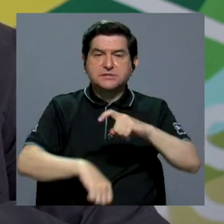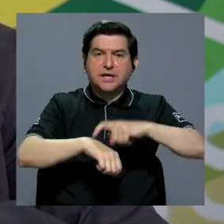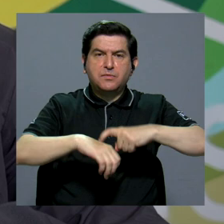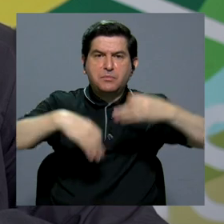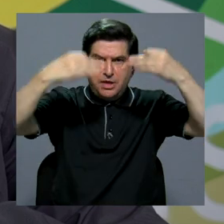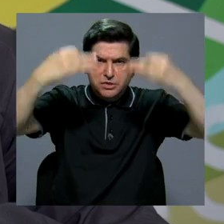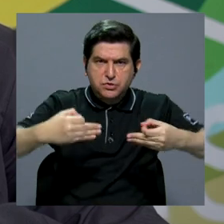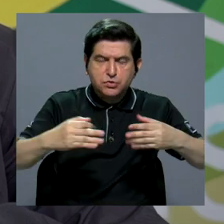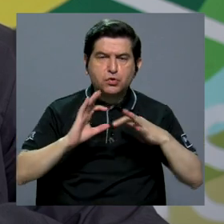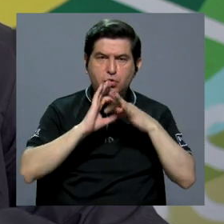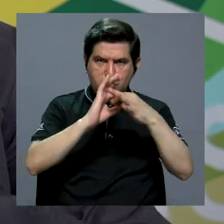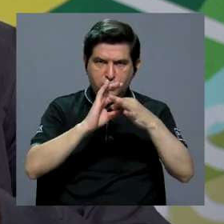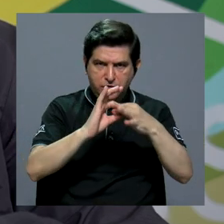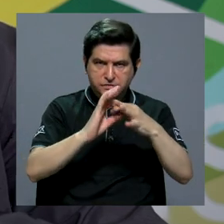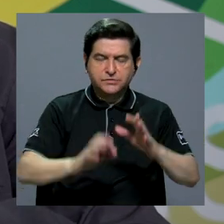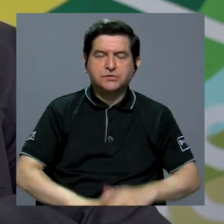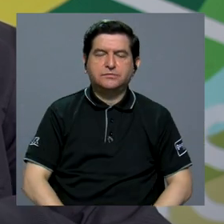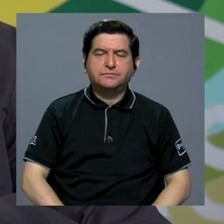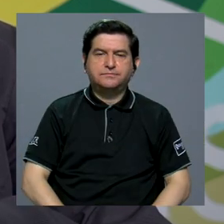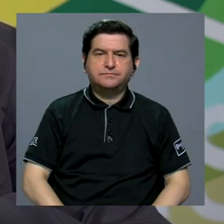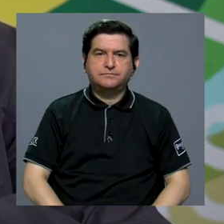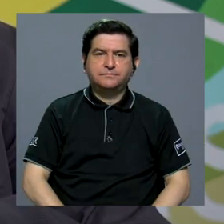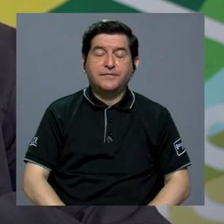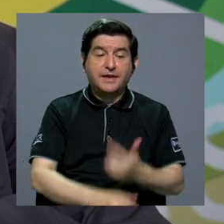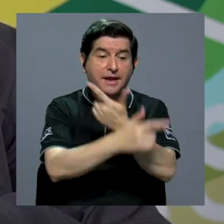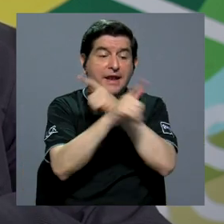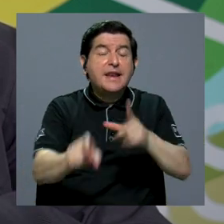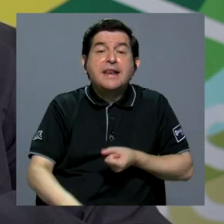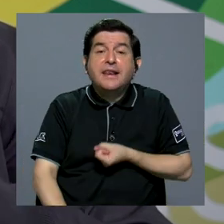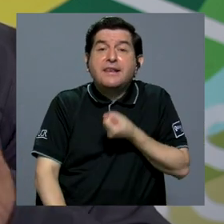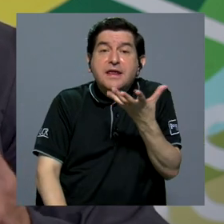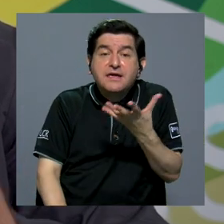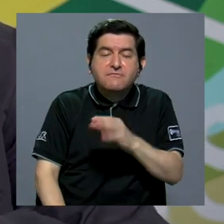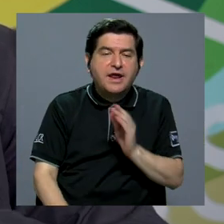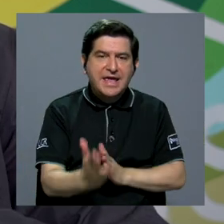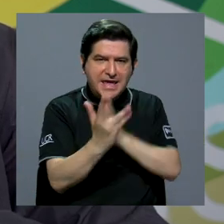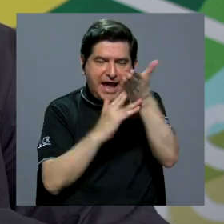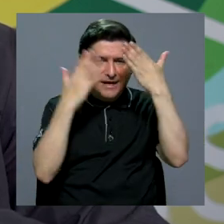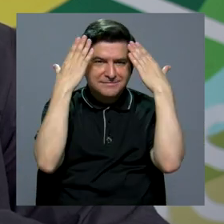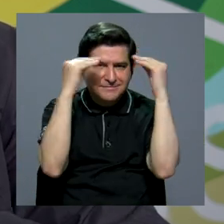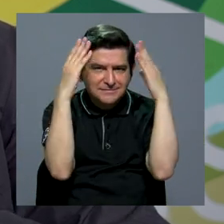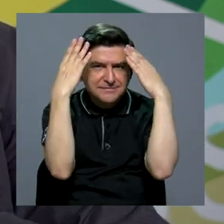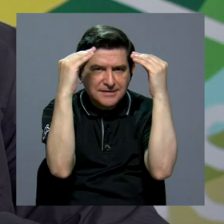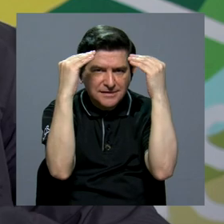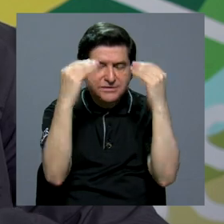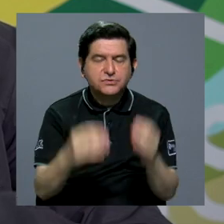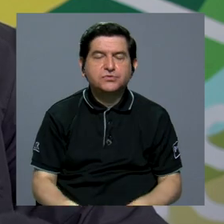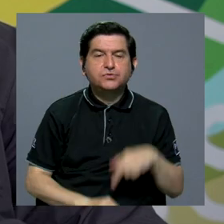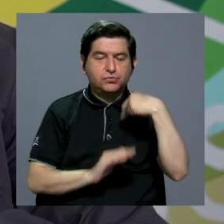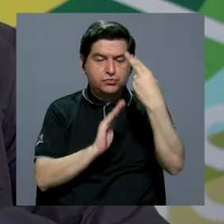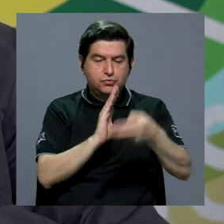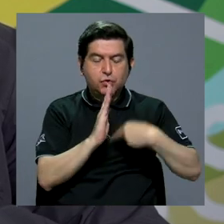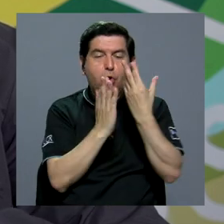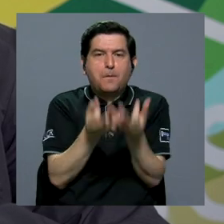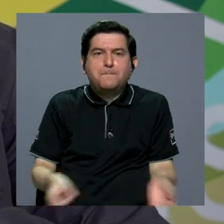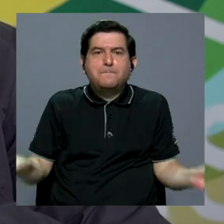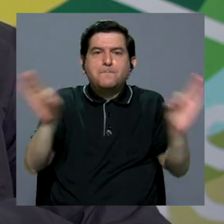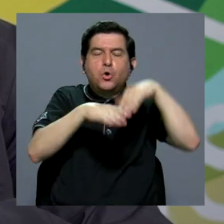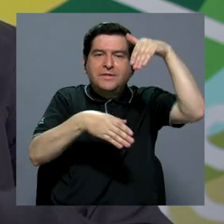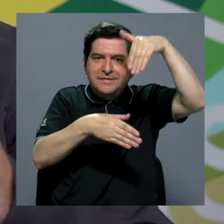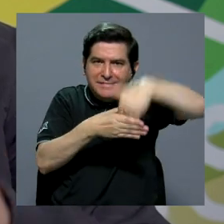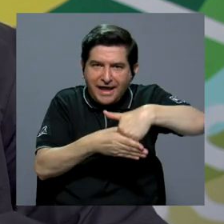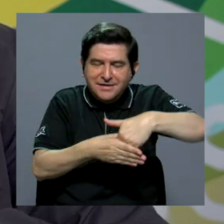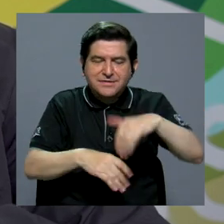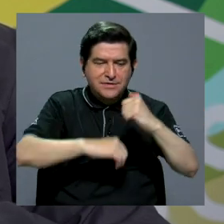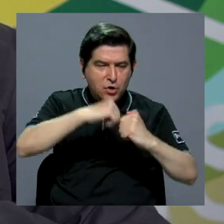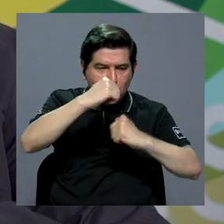decisiones en relación con estos temas. Por eso es que la libertad de expresión y el acceso a la información son papeles fundamentales dentro de